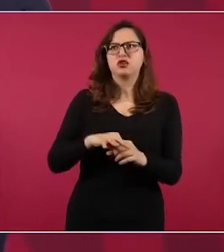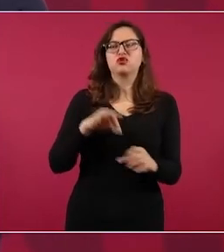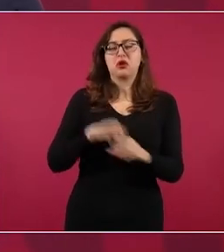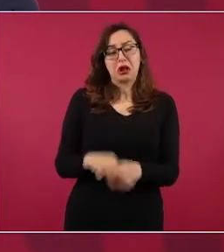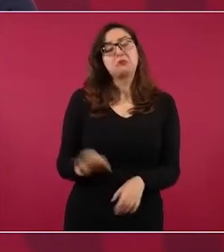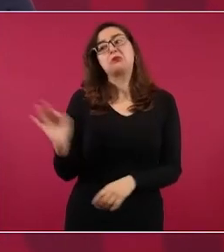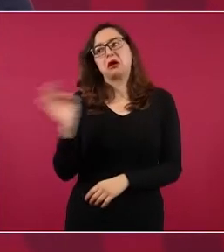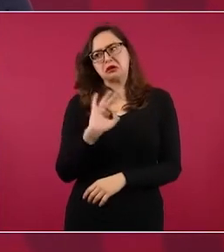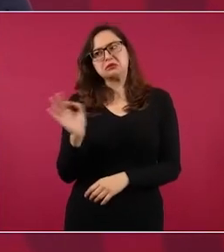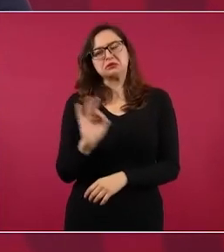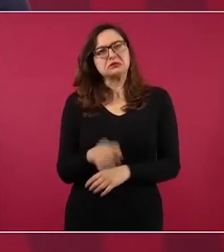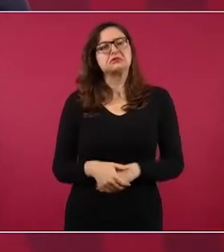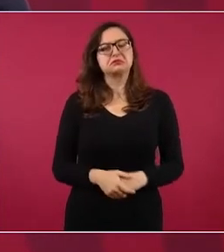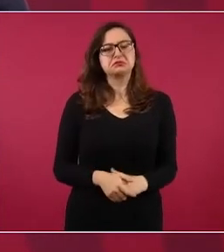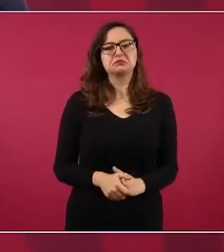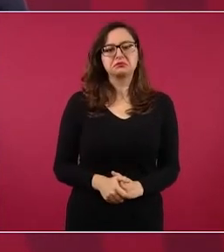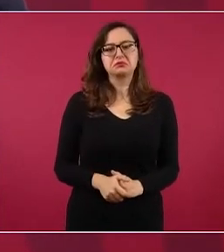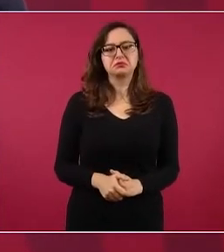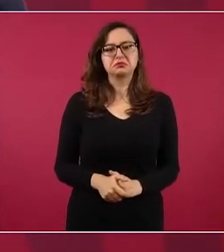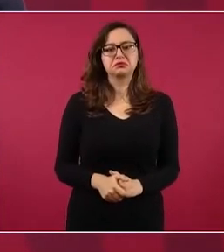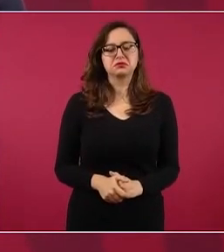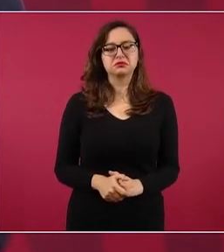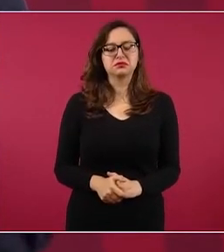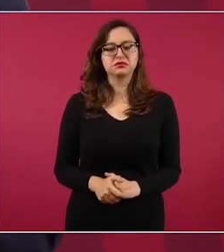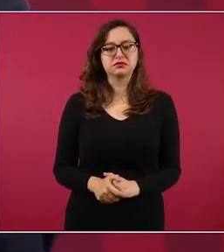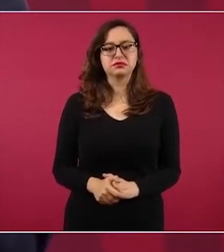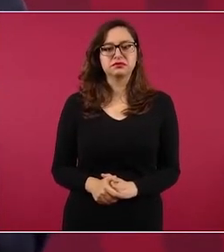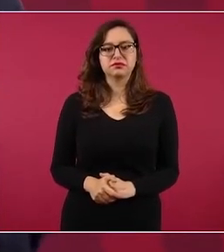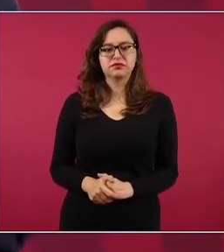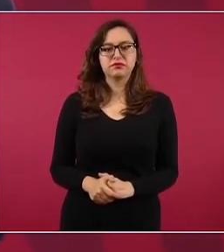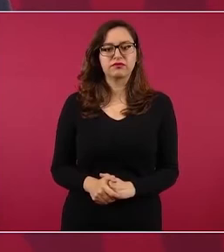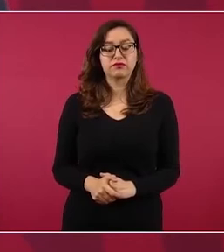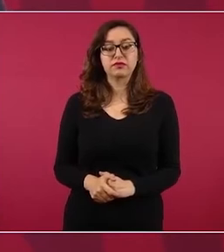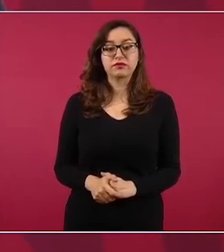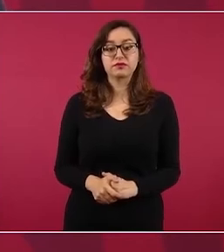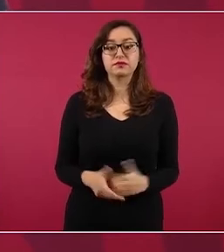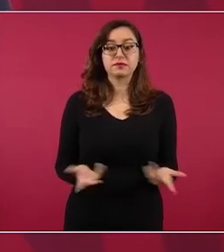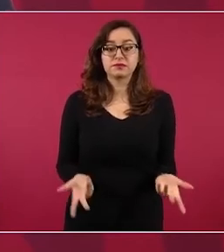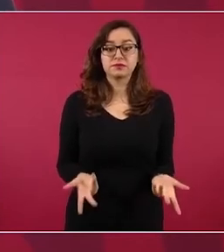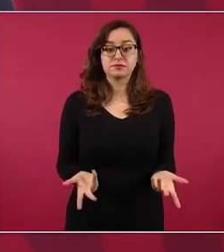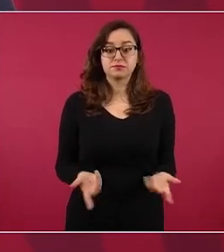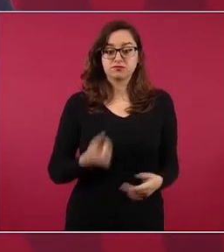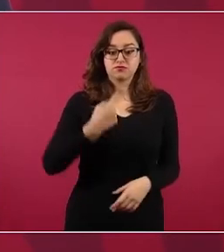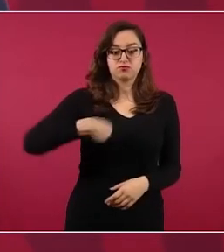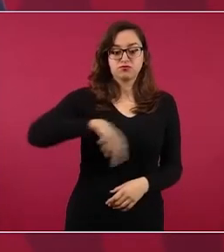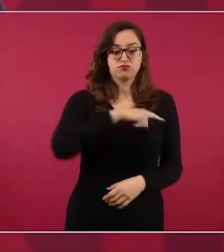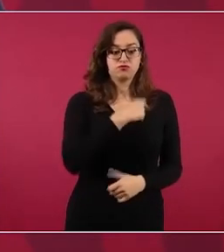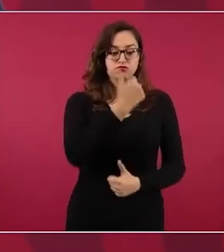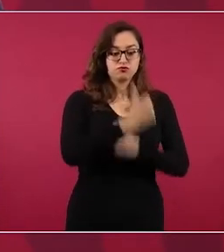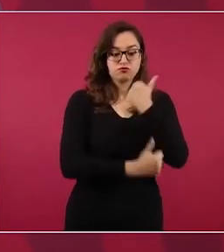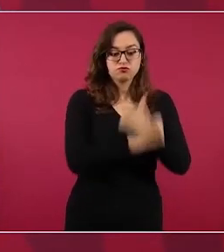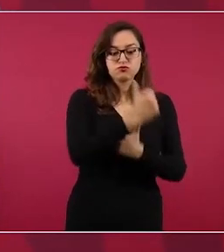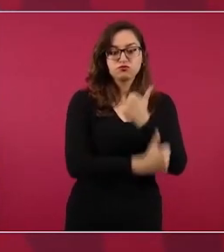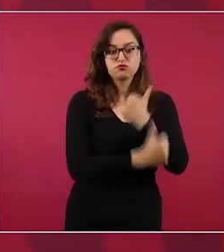Ustedes saben que para quitarnos votos